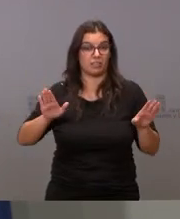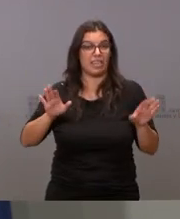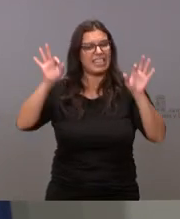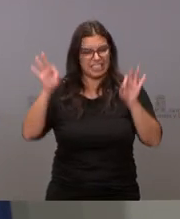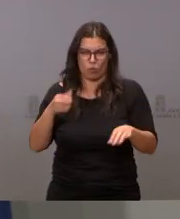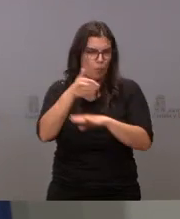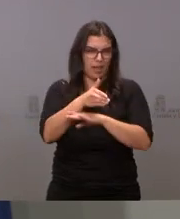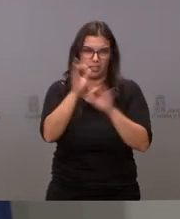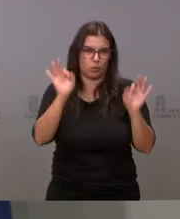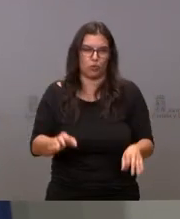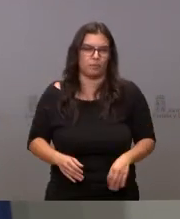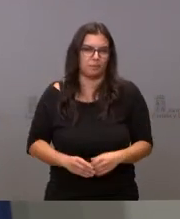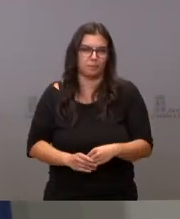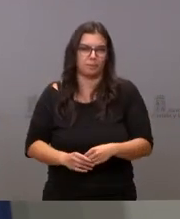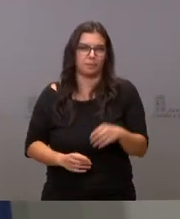estarán